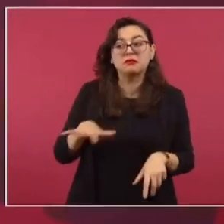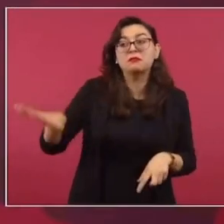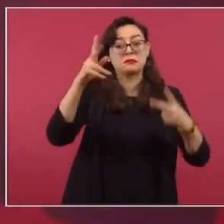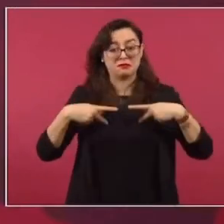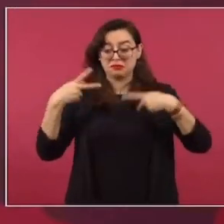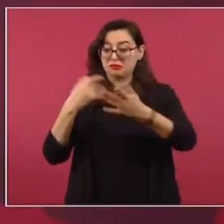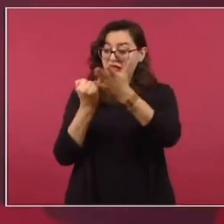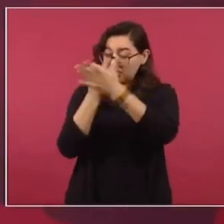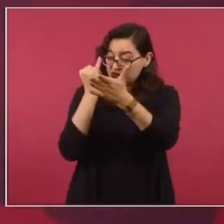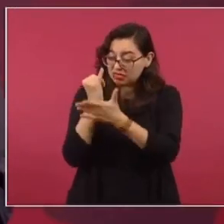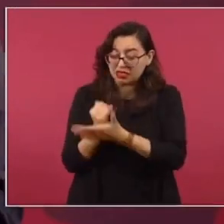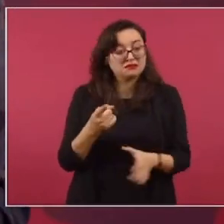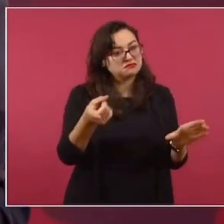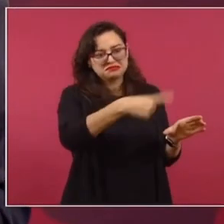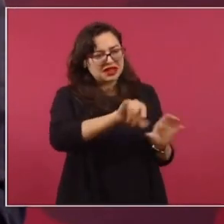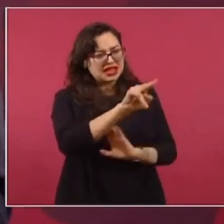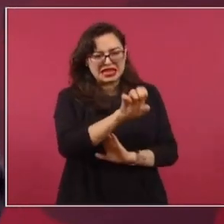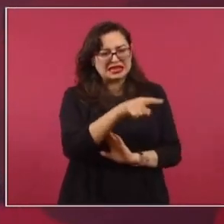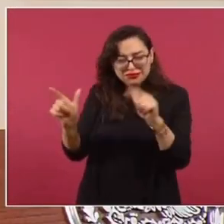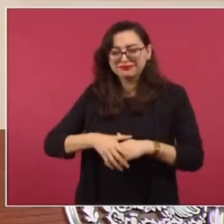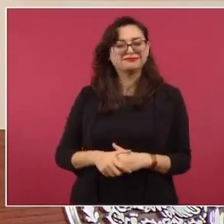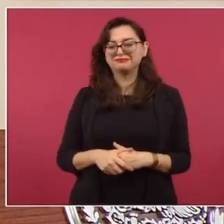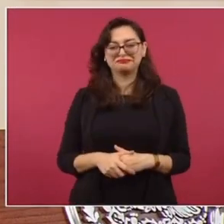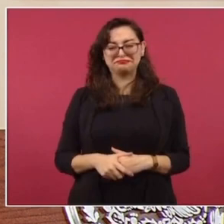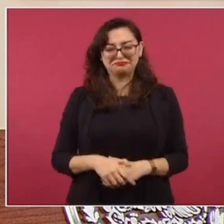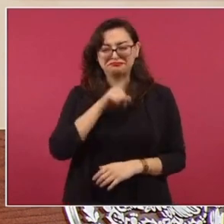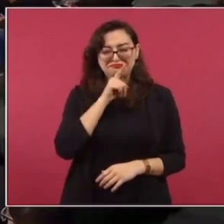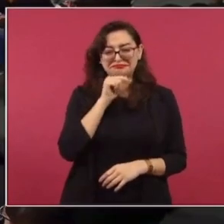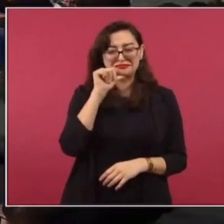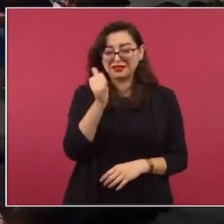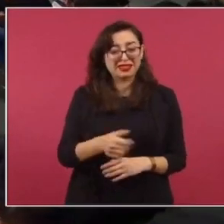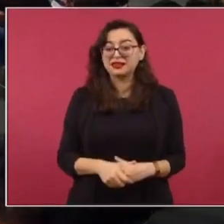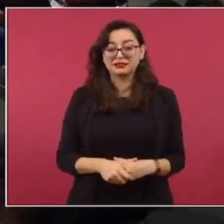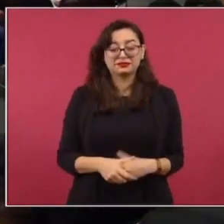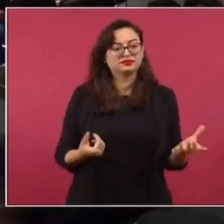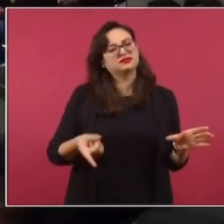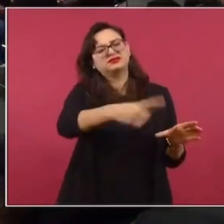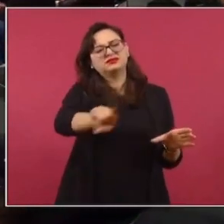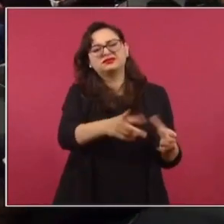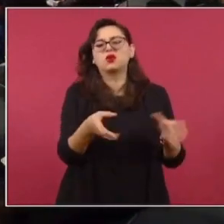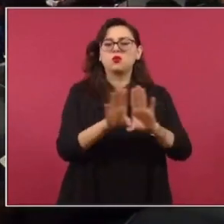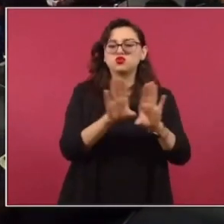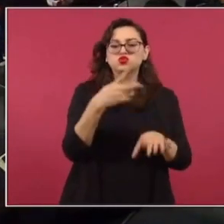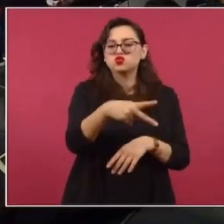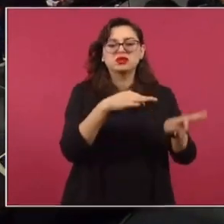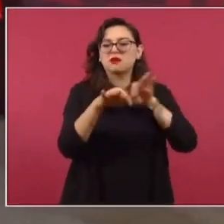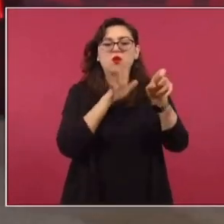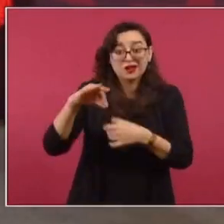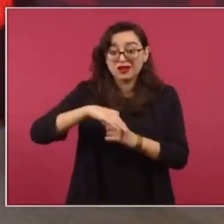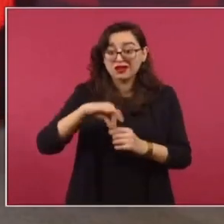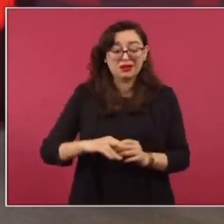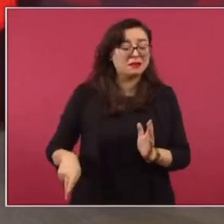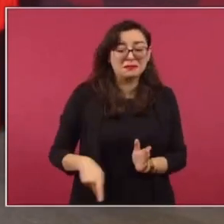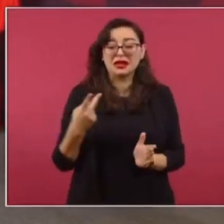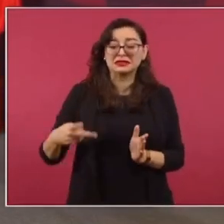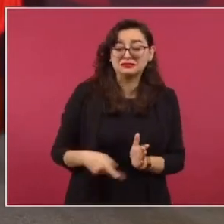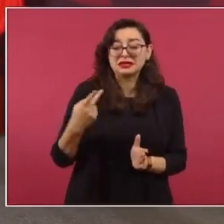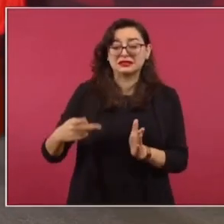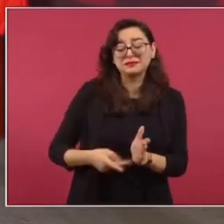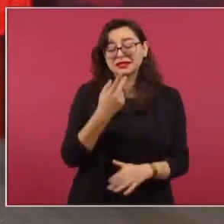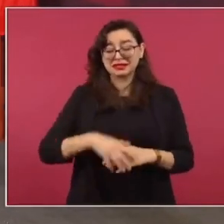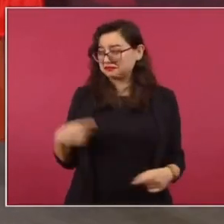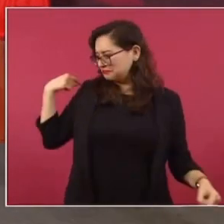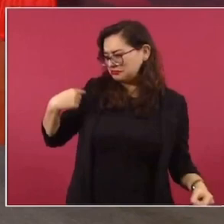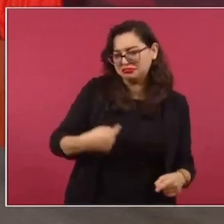antidemocráticos. Ellos son los promotores o defensores o encubridores de los fraudes electorales. Ayer